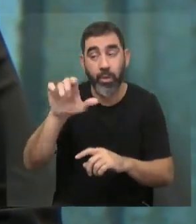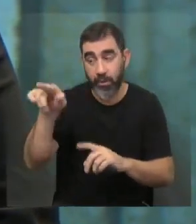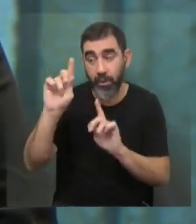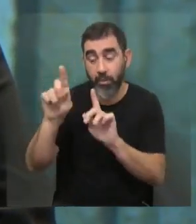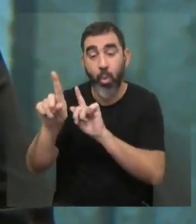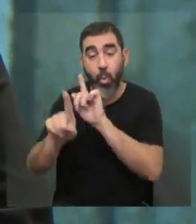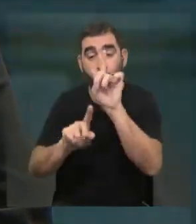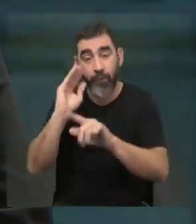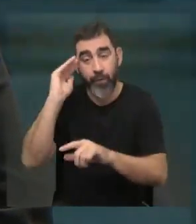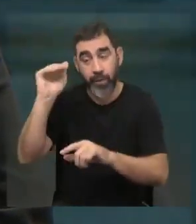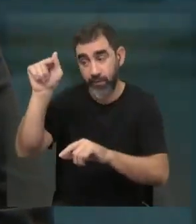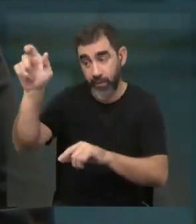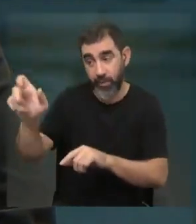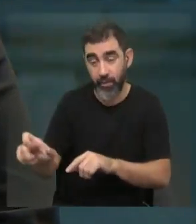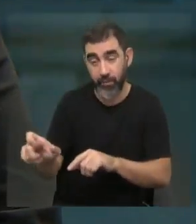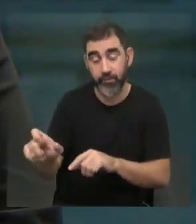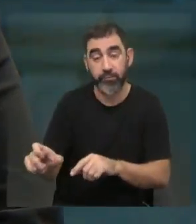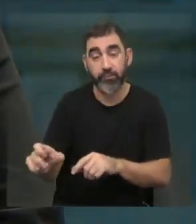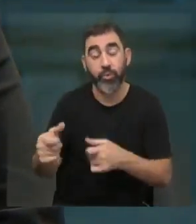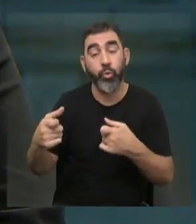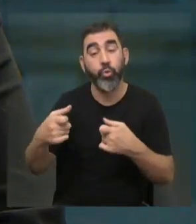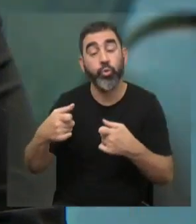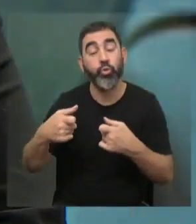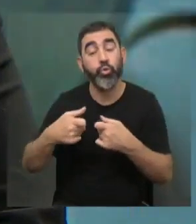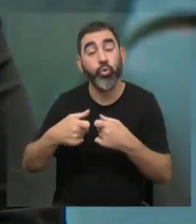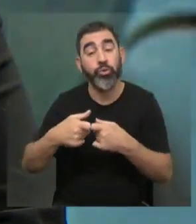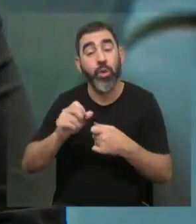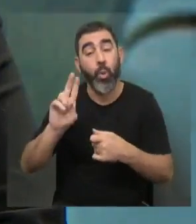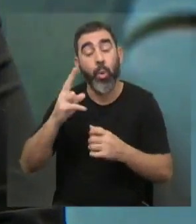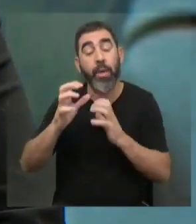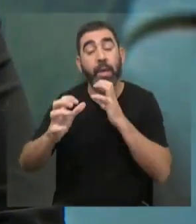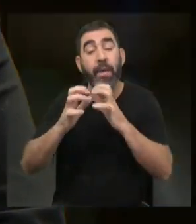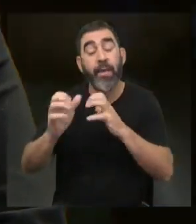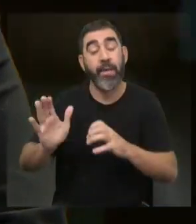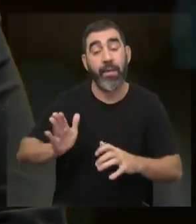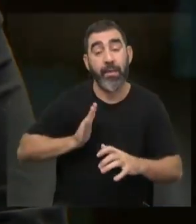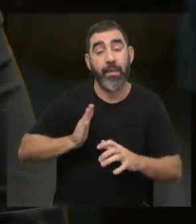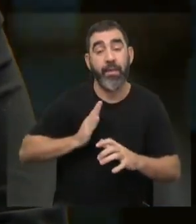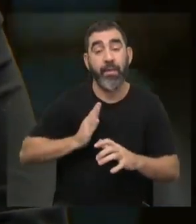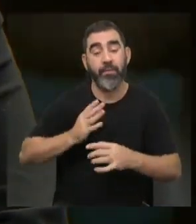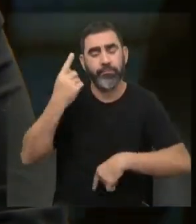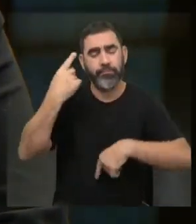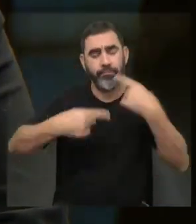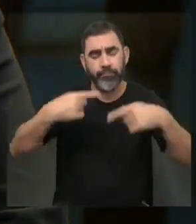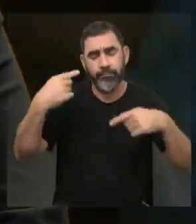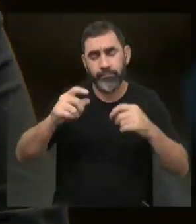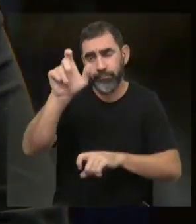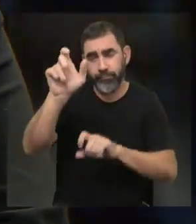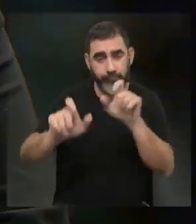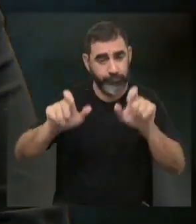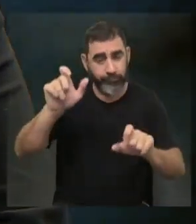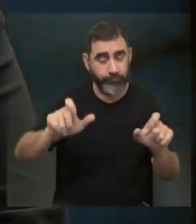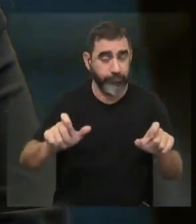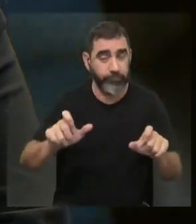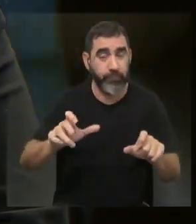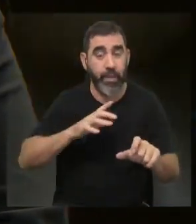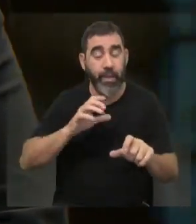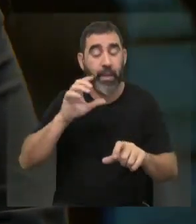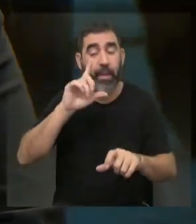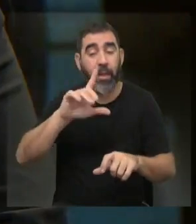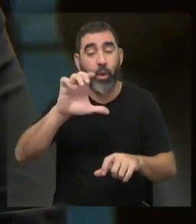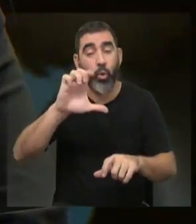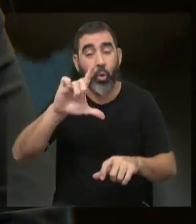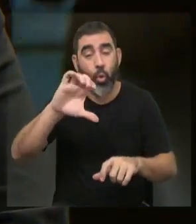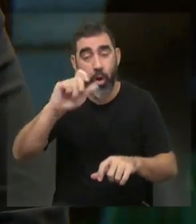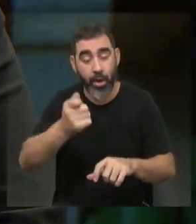la UDELAR, y justamente la Asociación Uruguaya de Mujeres en Energía, lo lindo que tiene es lo variopinto de los perfiles. Tenemos geólogas,